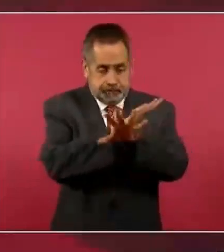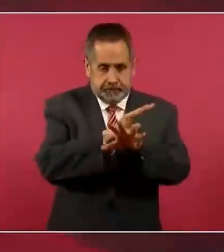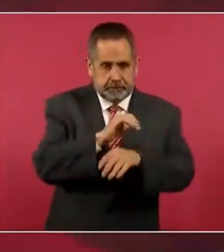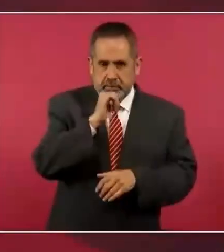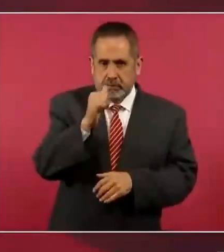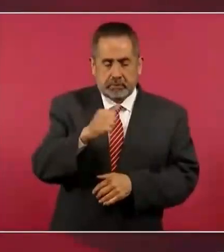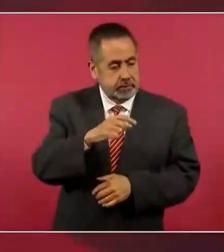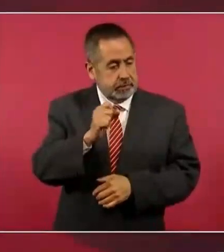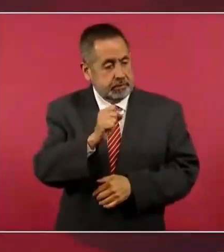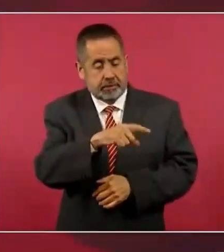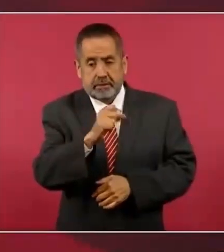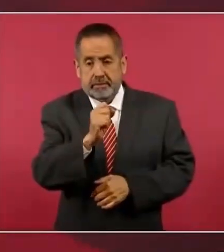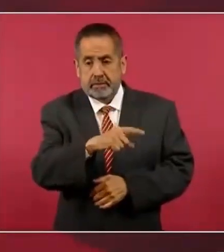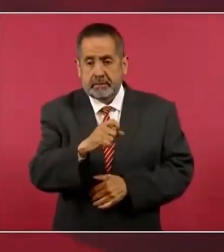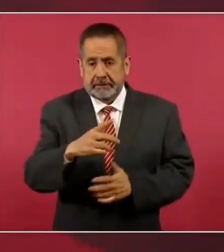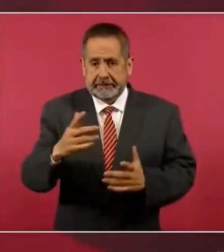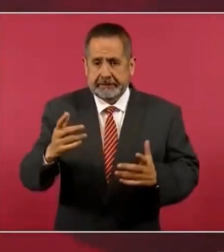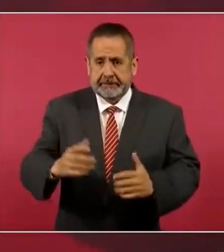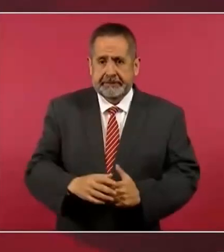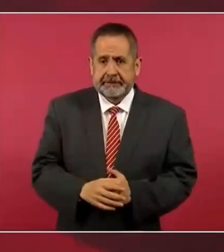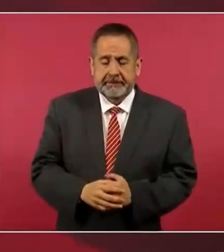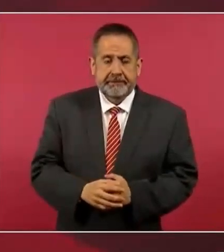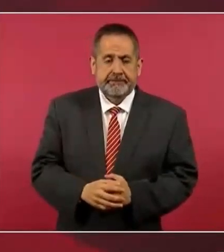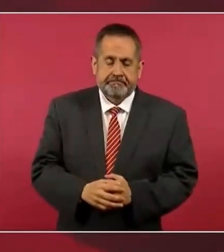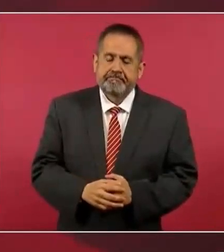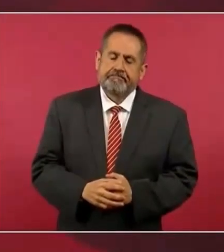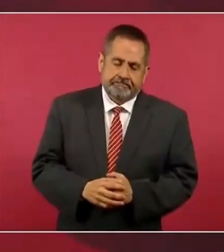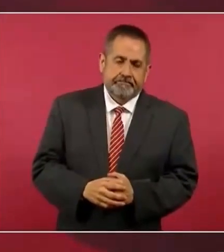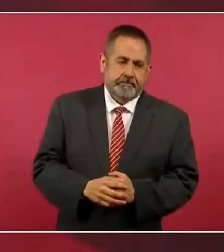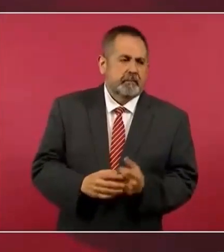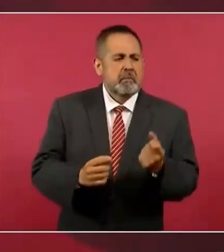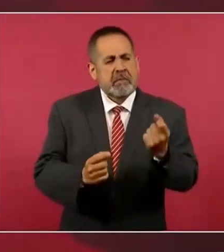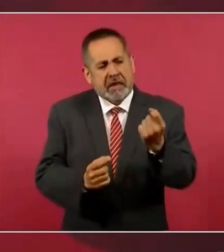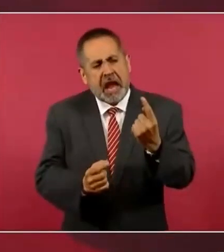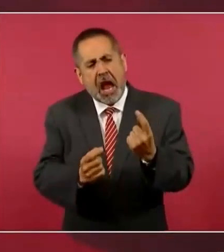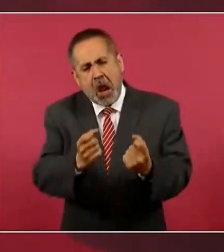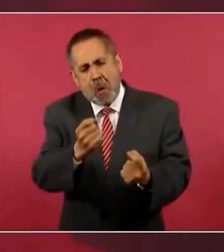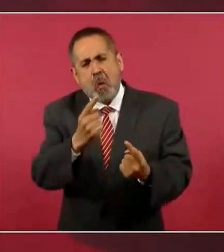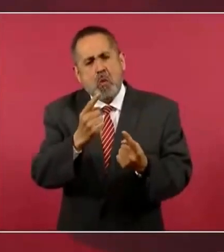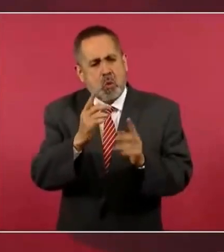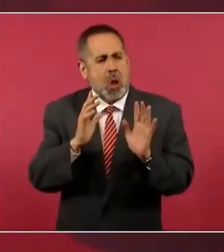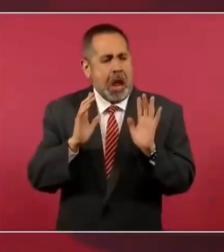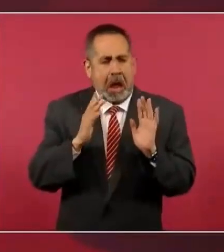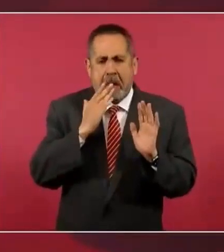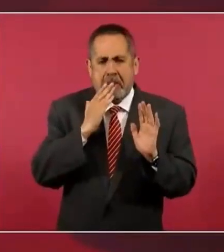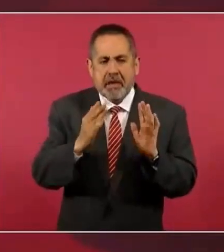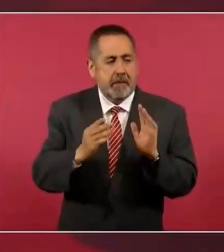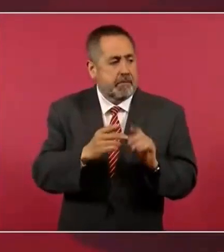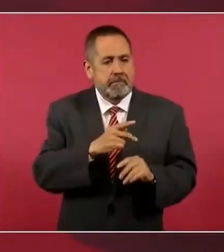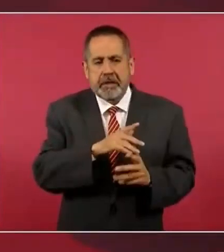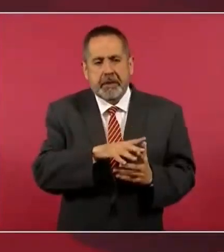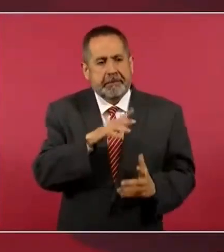y sí hay honrosas excepciones, tan es así